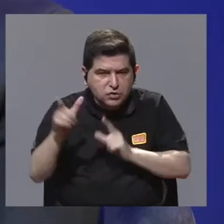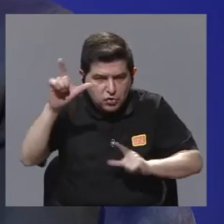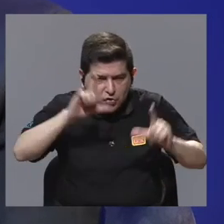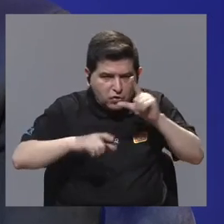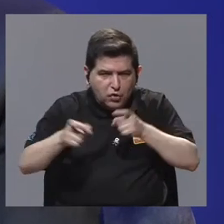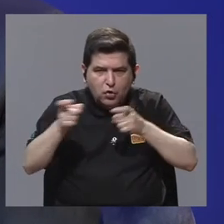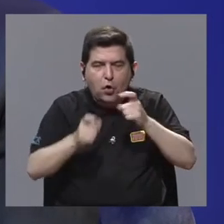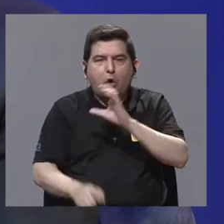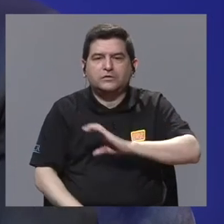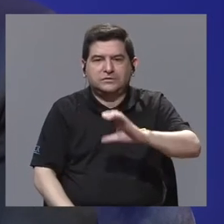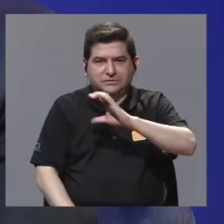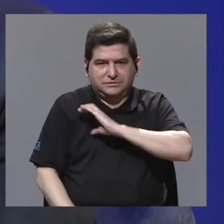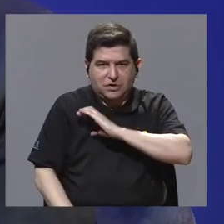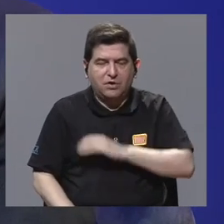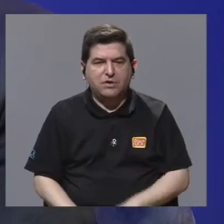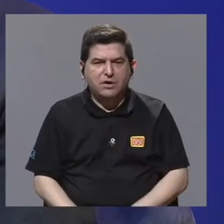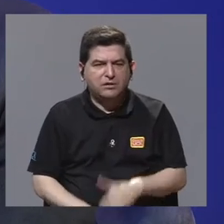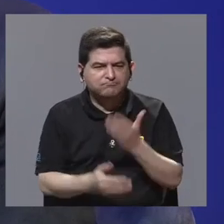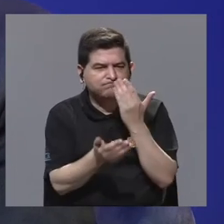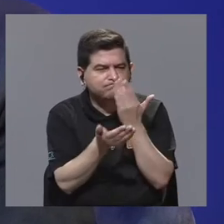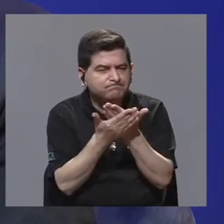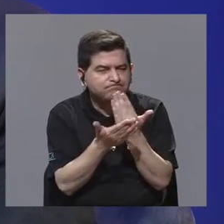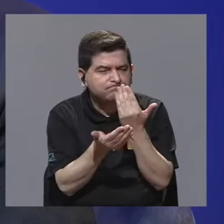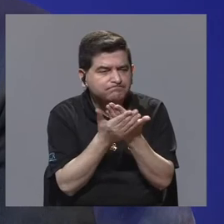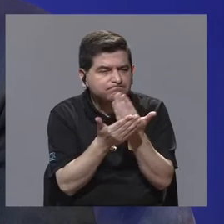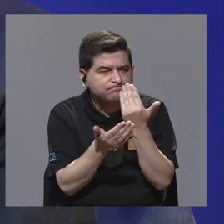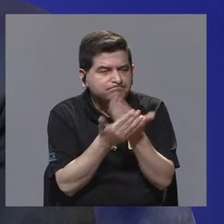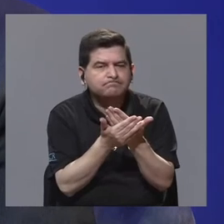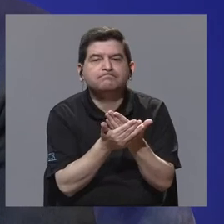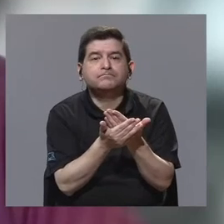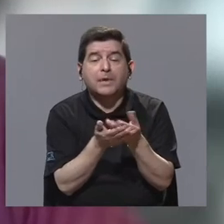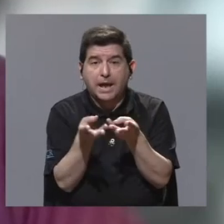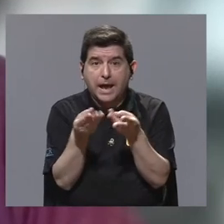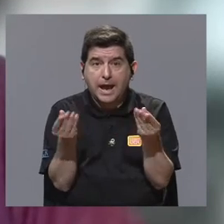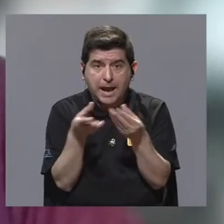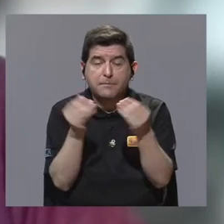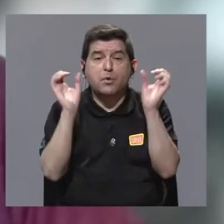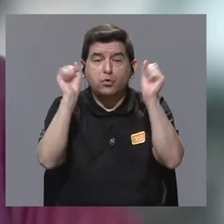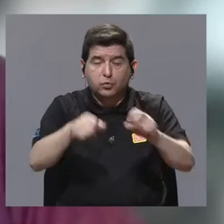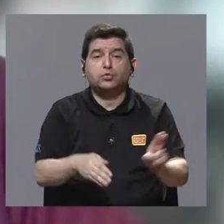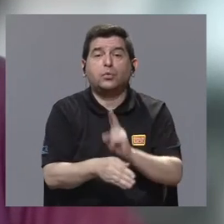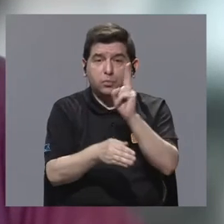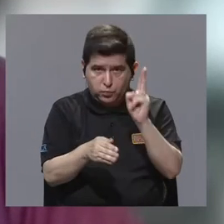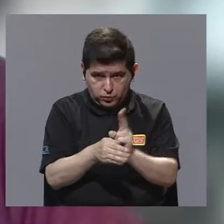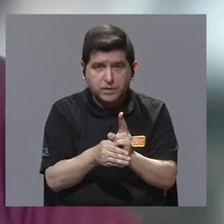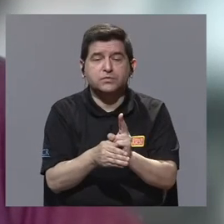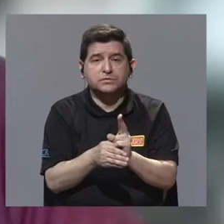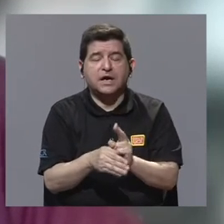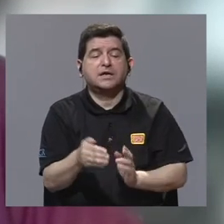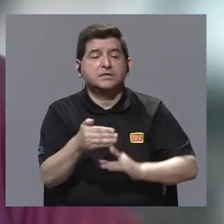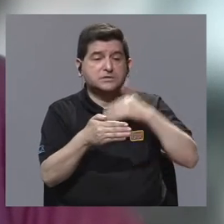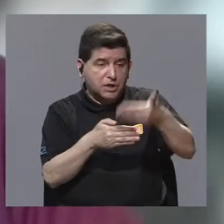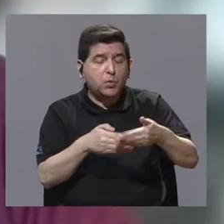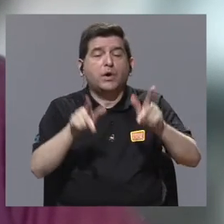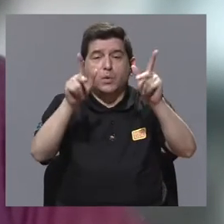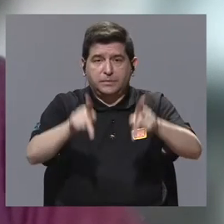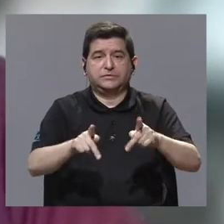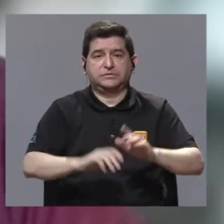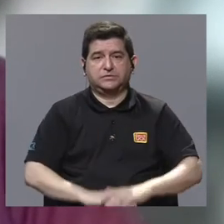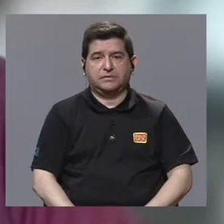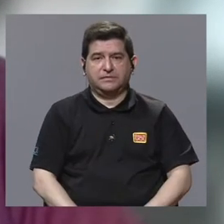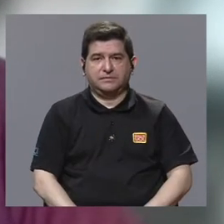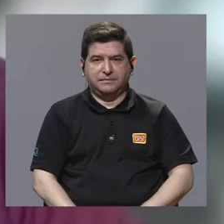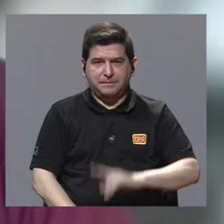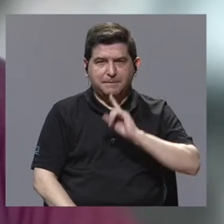lo que es el laboratorio de control de calidad para verificar que el producto pueda ser utilizado en seres